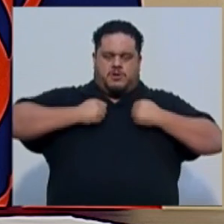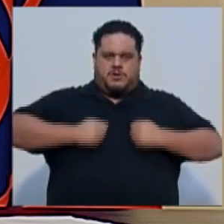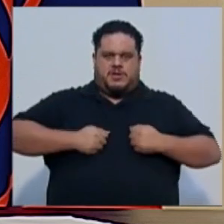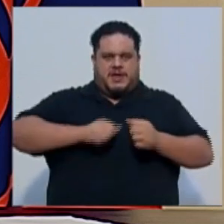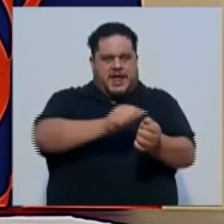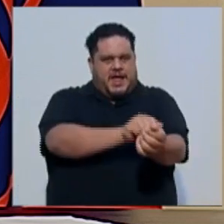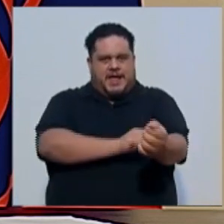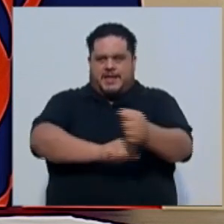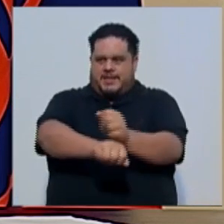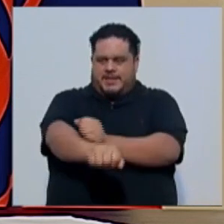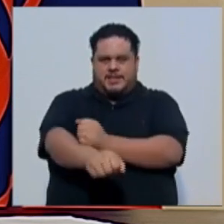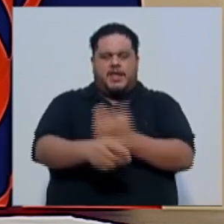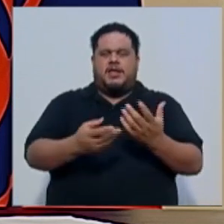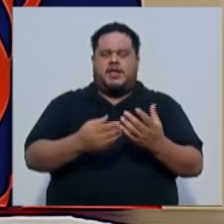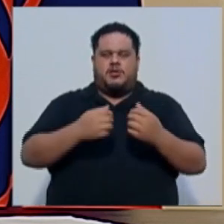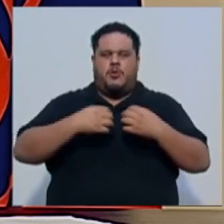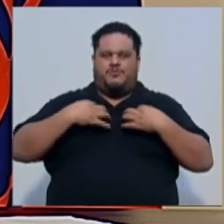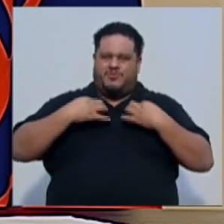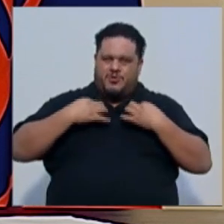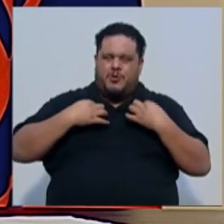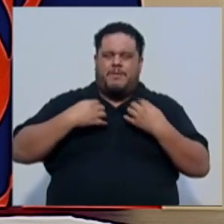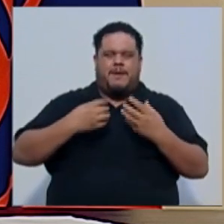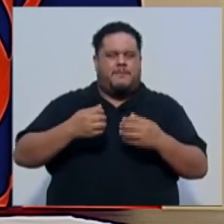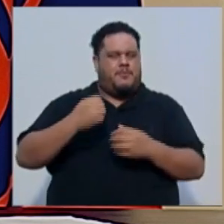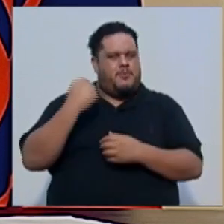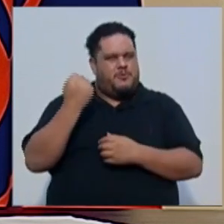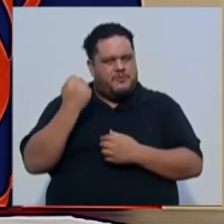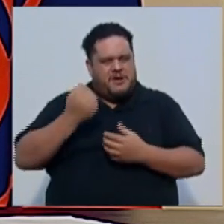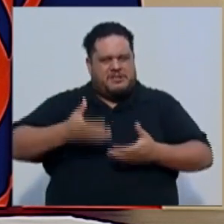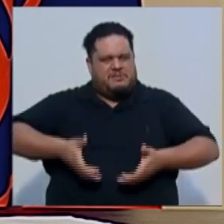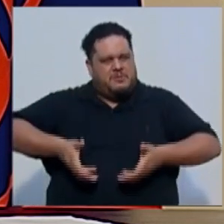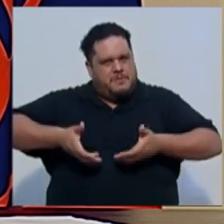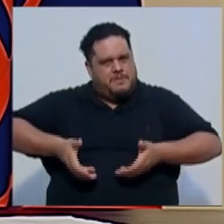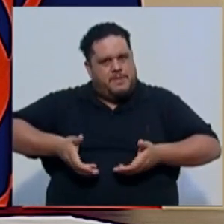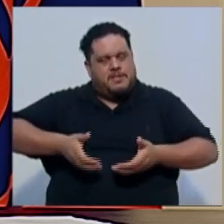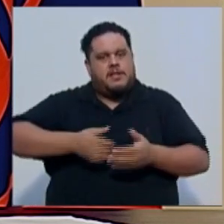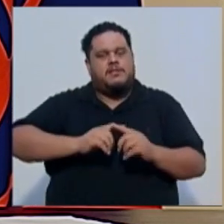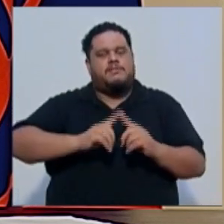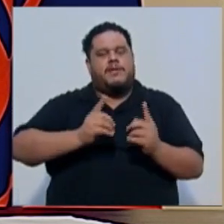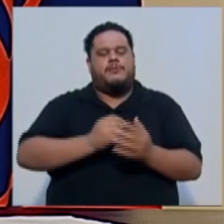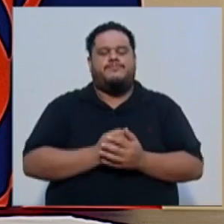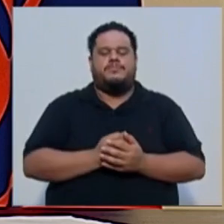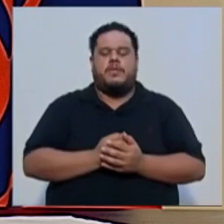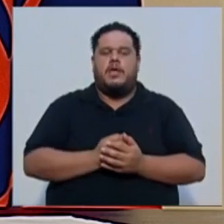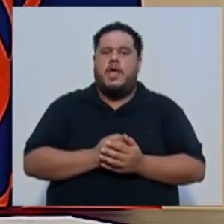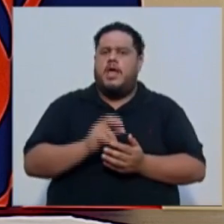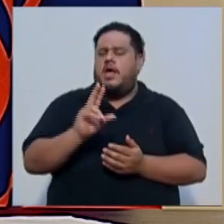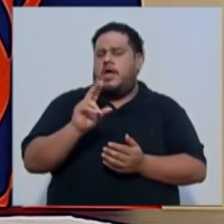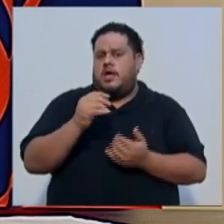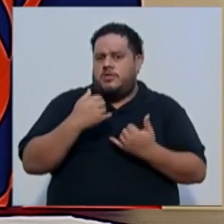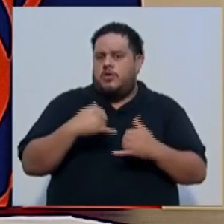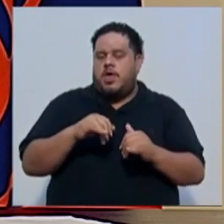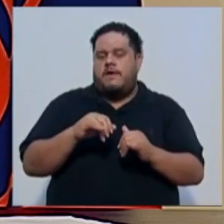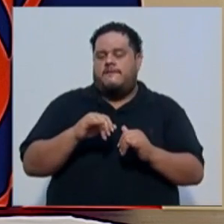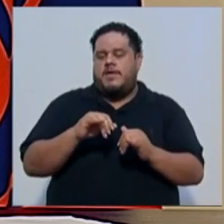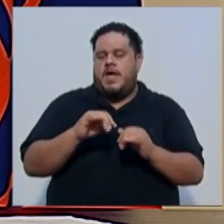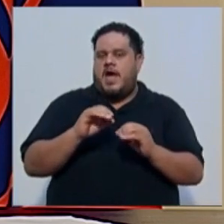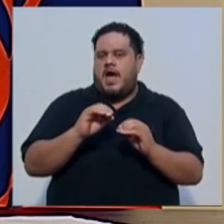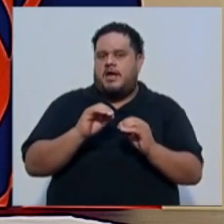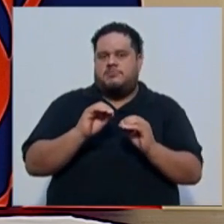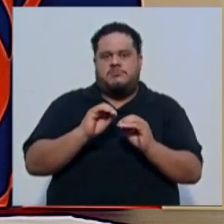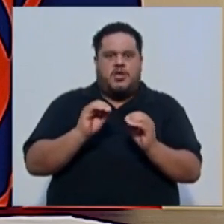que son trajes muy duros, muy pesados, pero no han en ningún momento